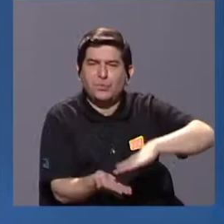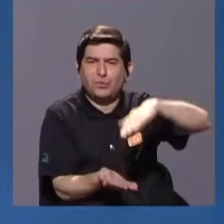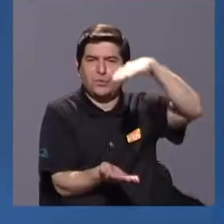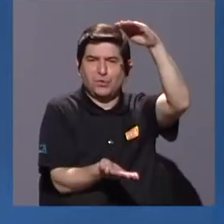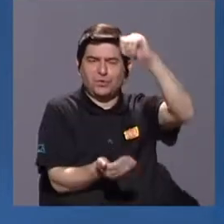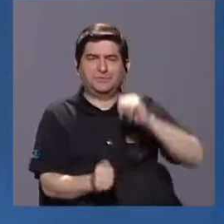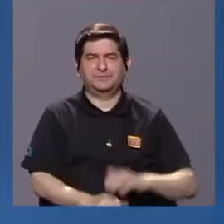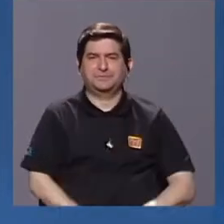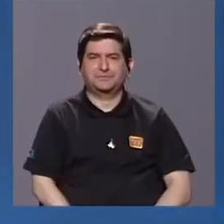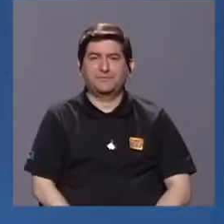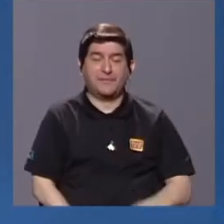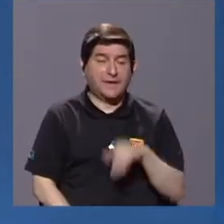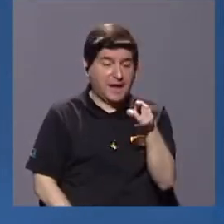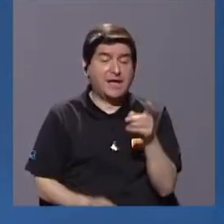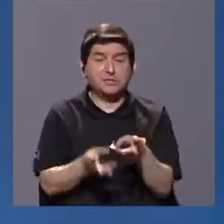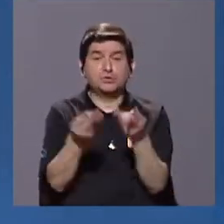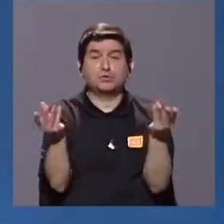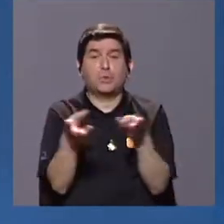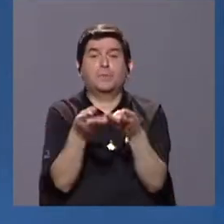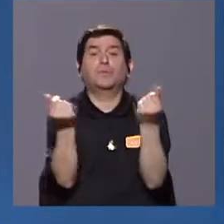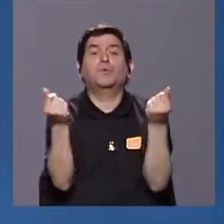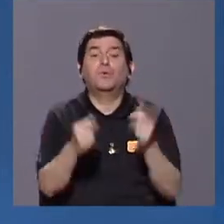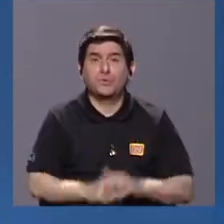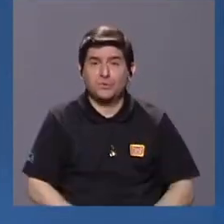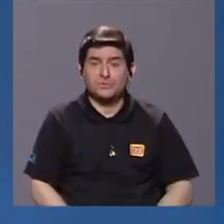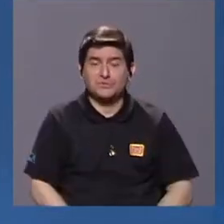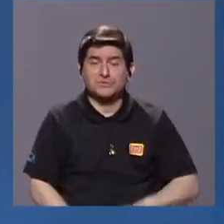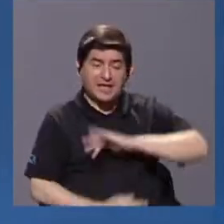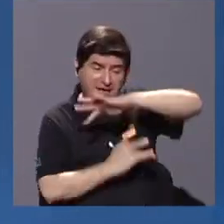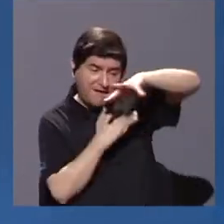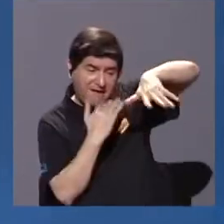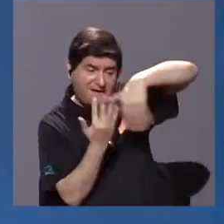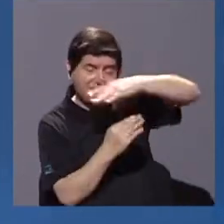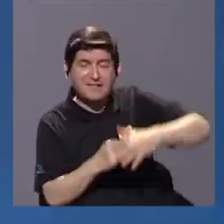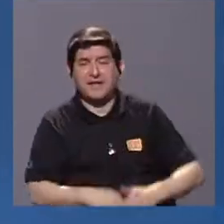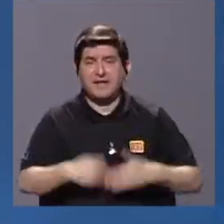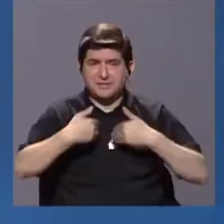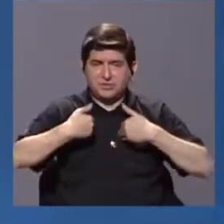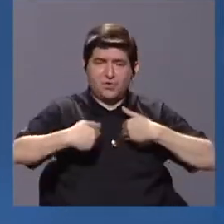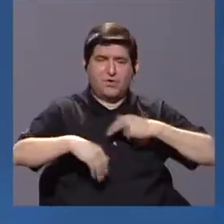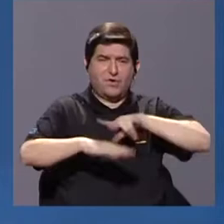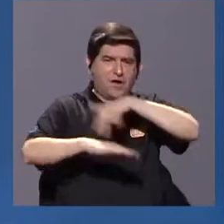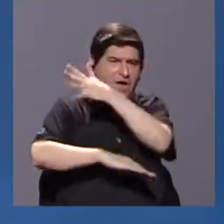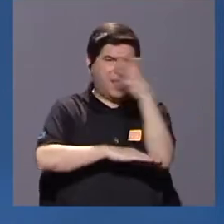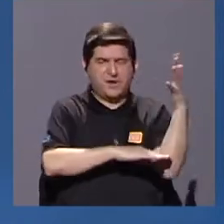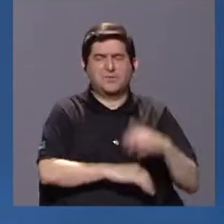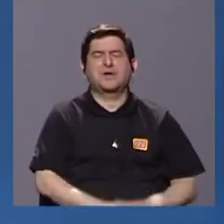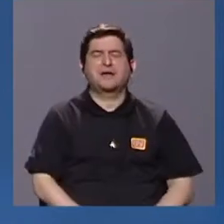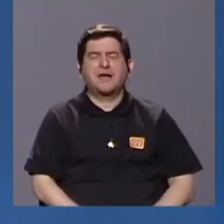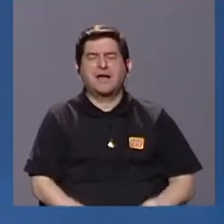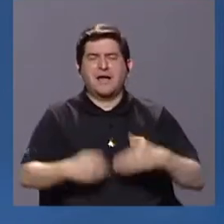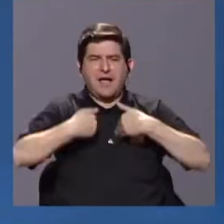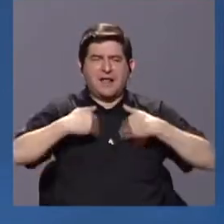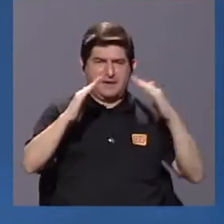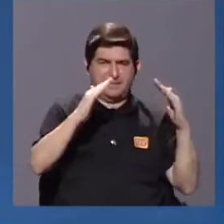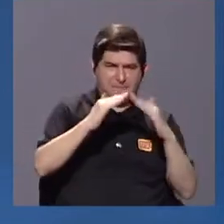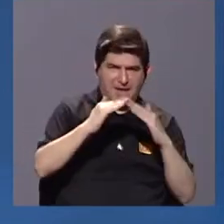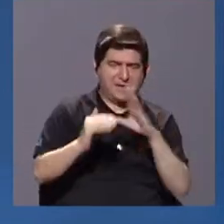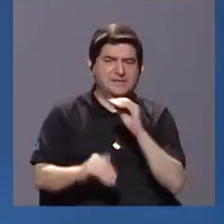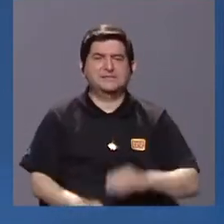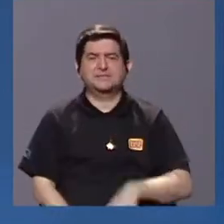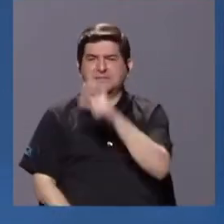Y eso es lo que provoca entonces esta interacción entre animales silvestres, domésticos y el ser humano, el